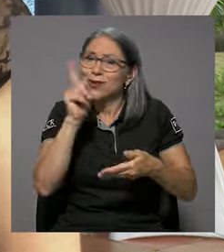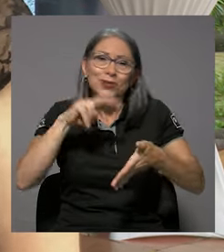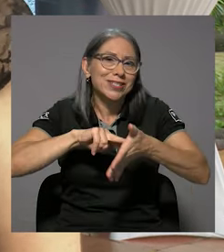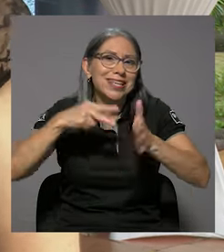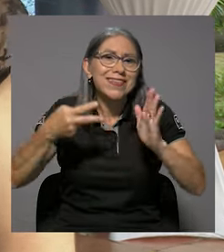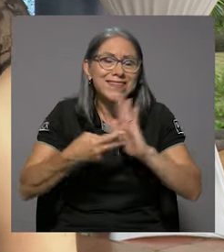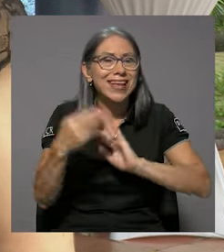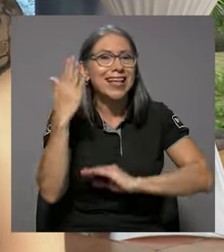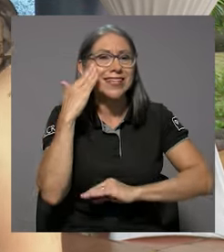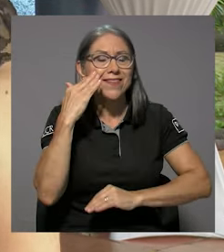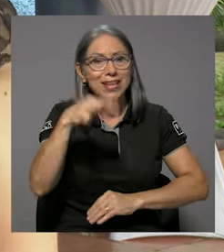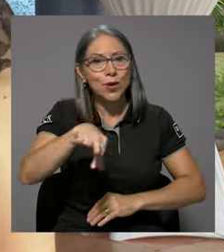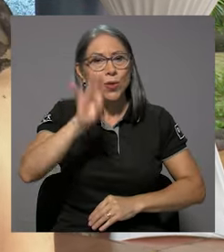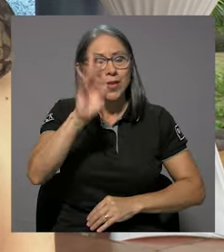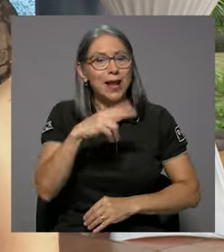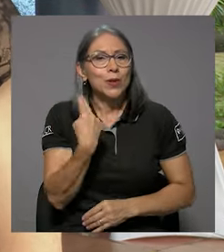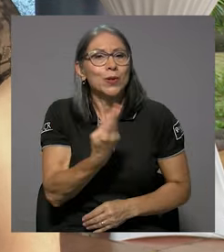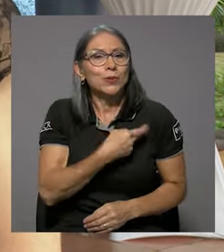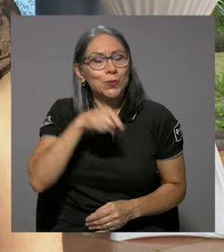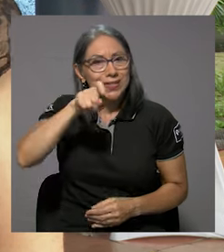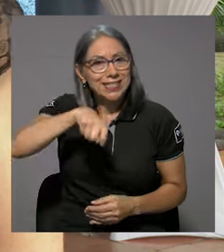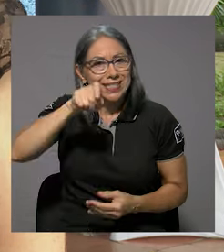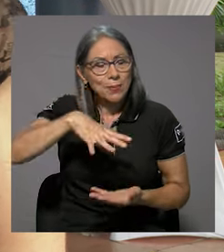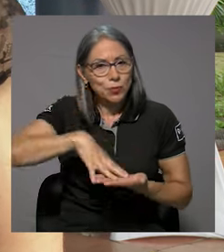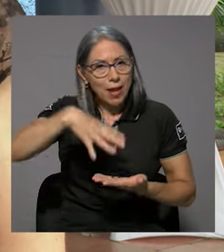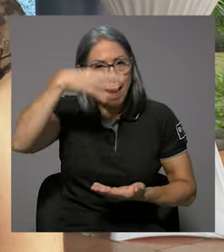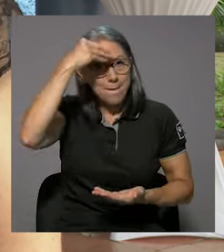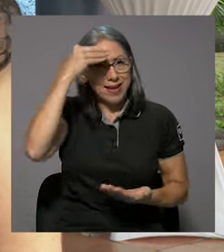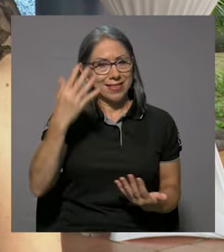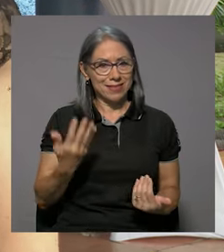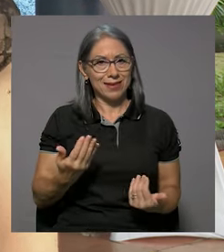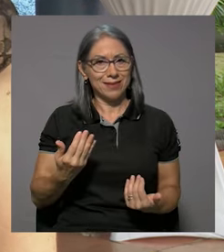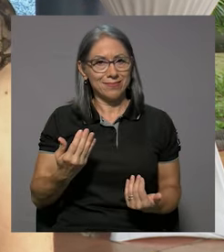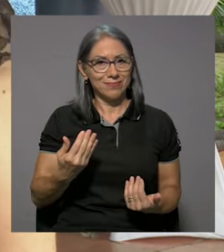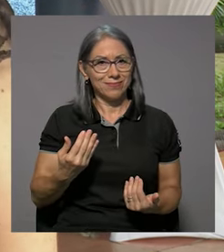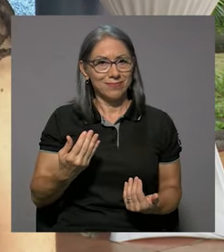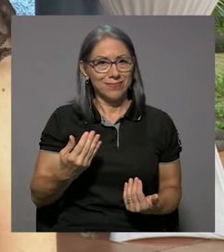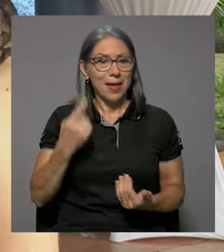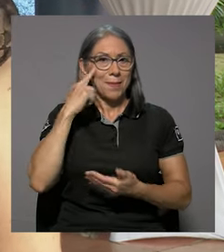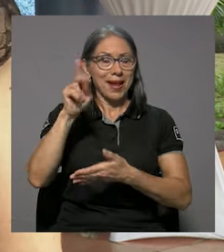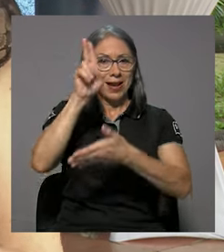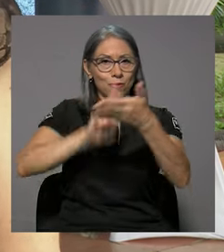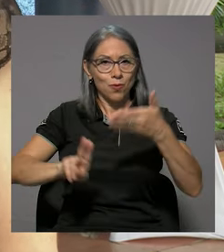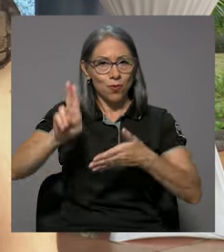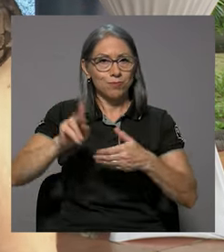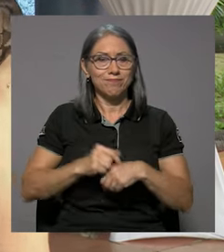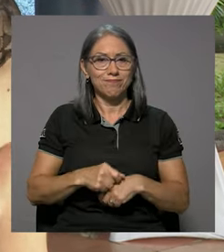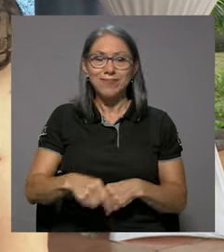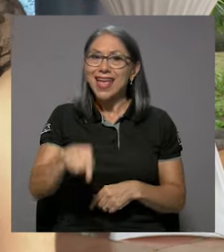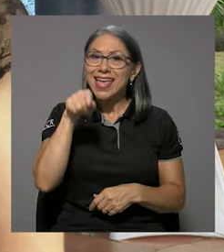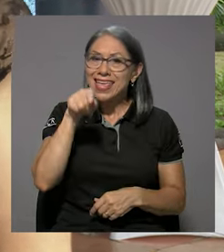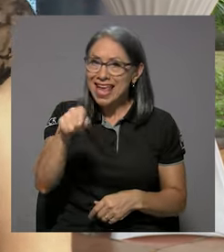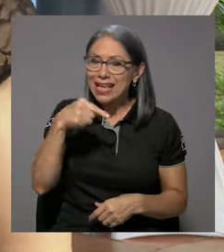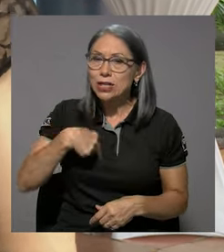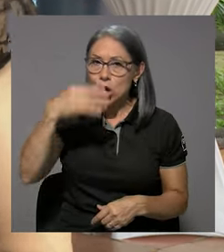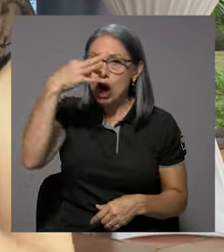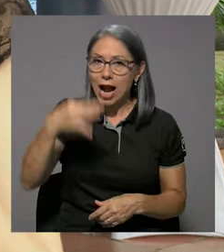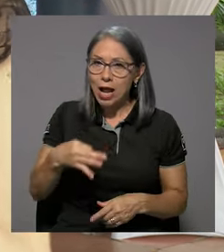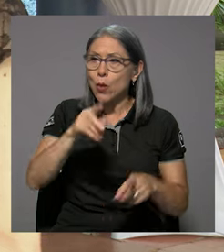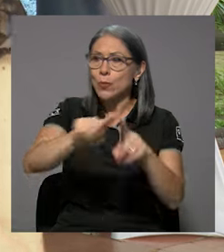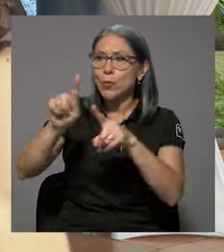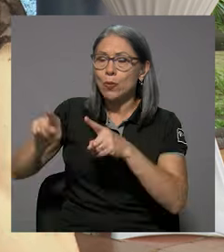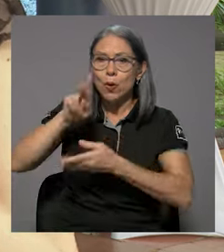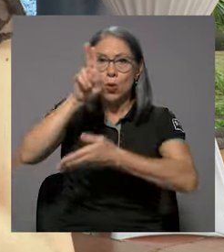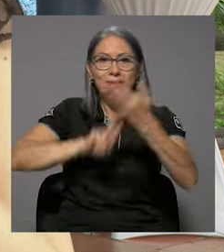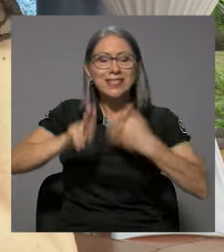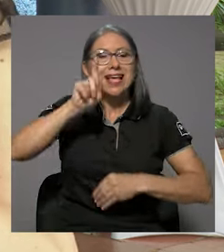celular no quiere decir saber encontrar lo que necesitamos aprender para la universidad. Y